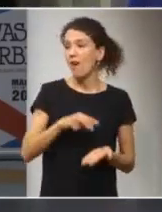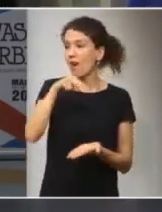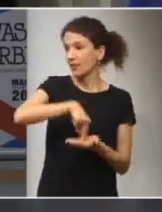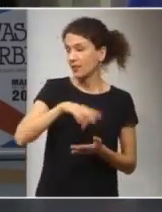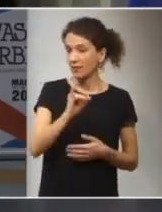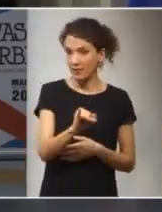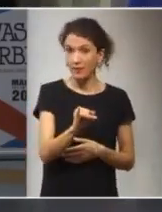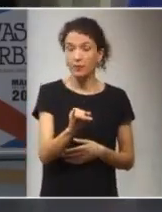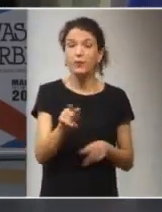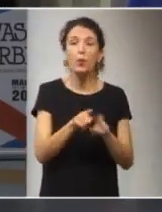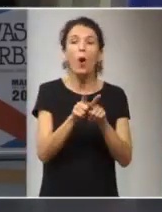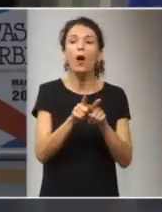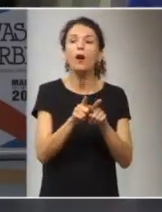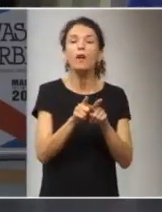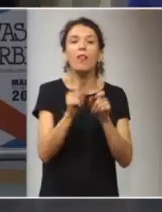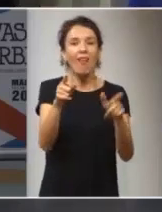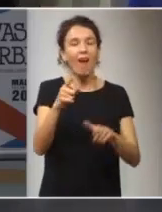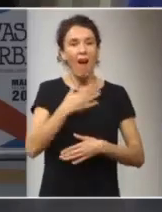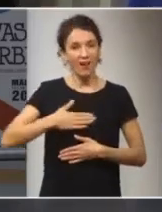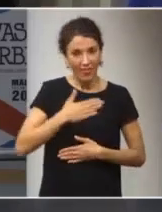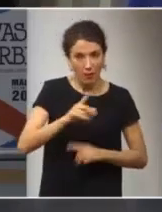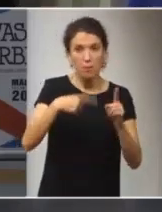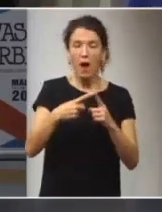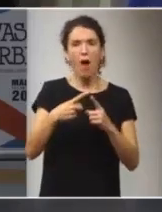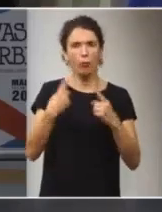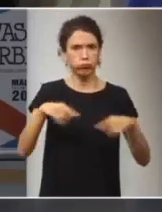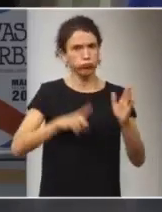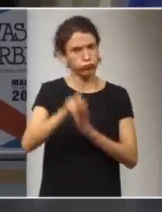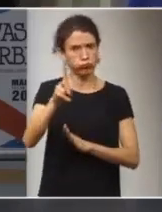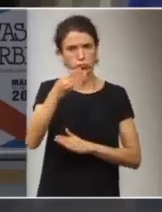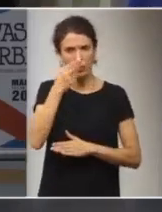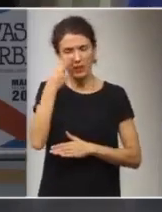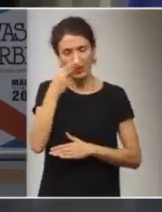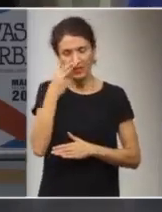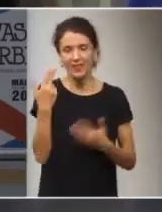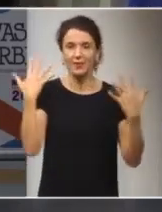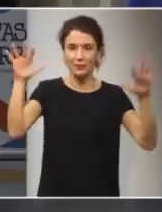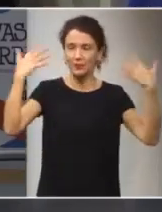y que todo os resulte muy agradable y muy fructífero. Buenas tardes.